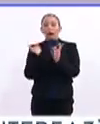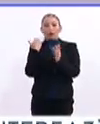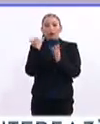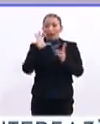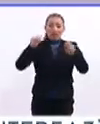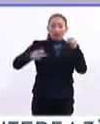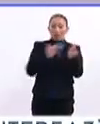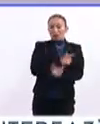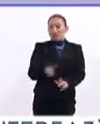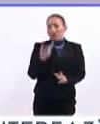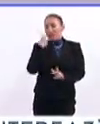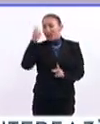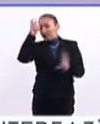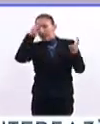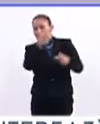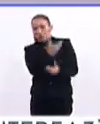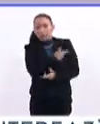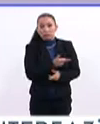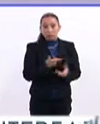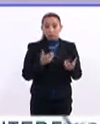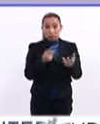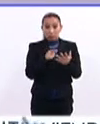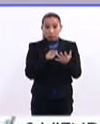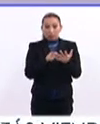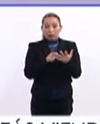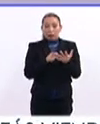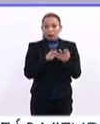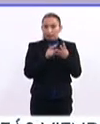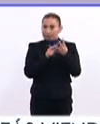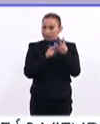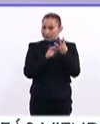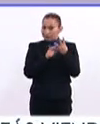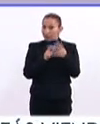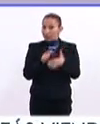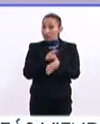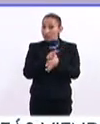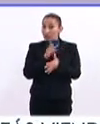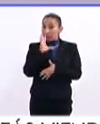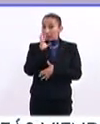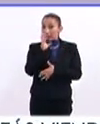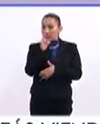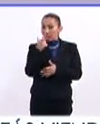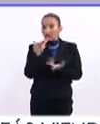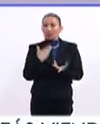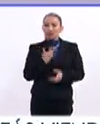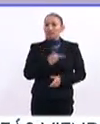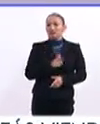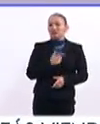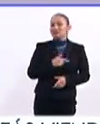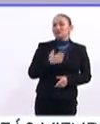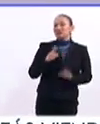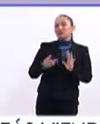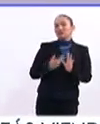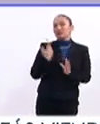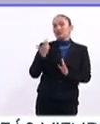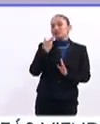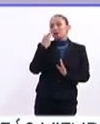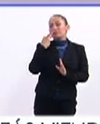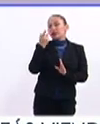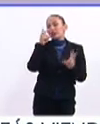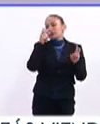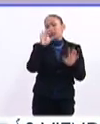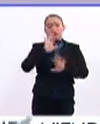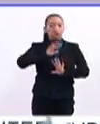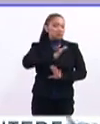reacción. ¡No! ¡No quiero hablar ahorita de eso! Y entonces ahí es la cuarta señal. Y la quinta, obviamente, rehusarse por completo a hablar del